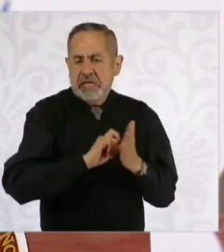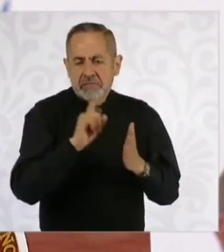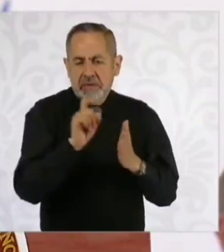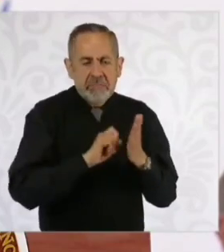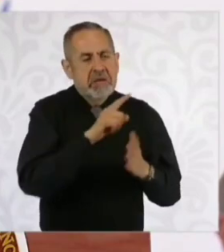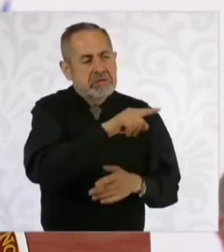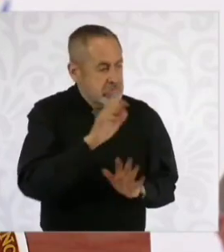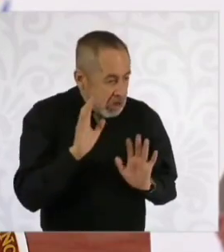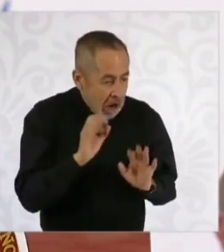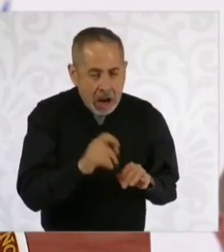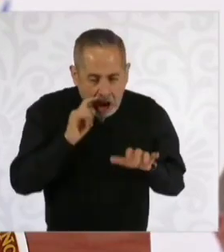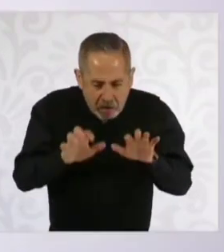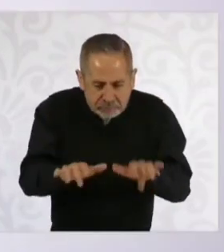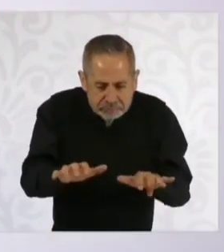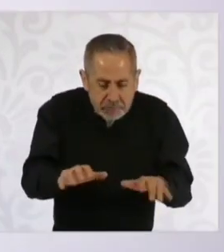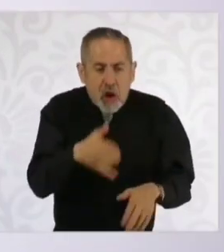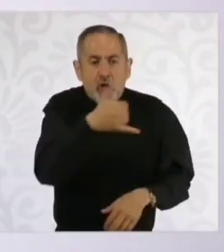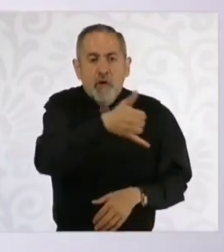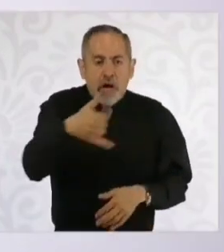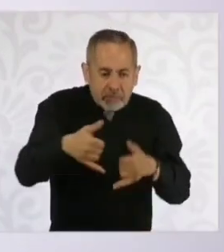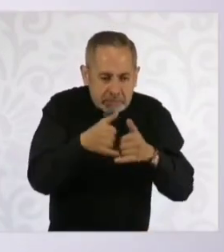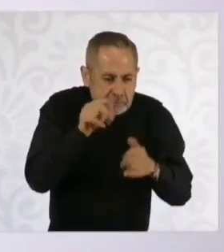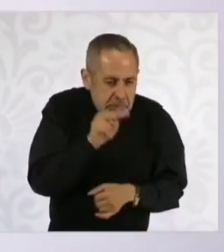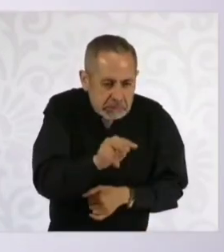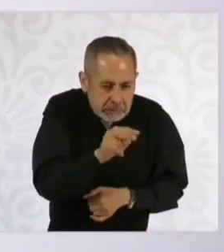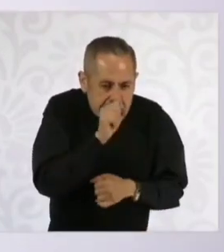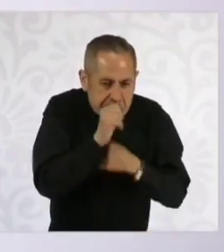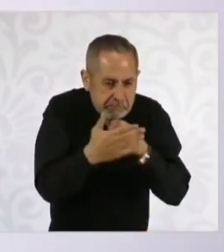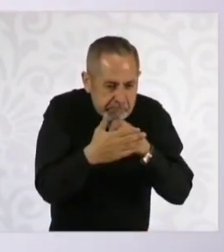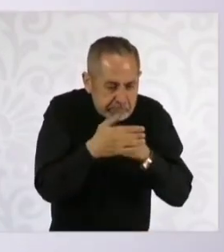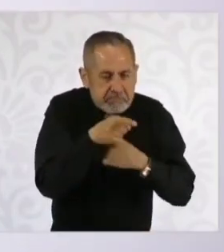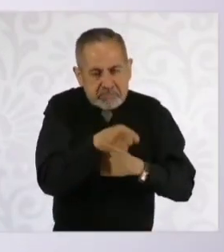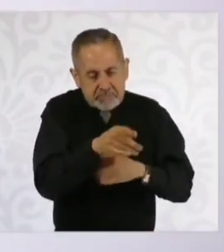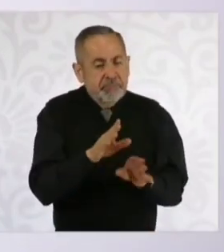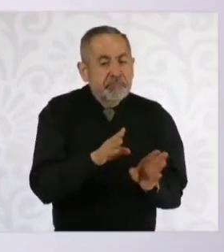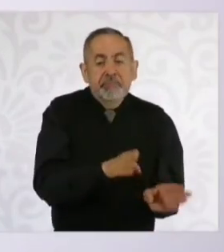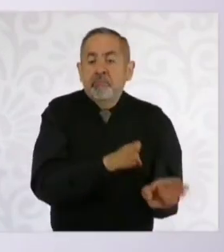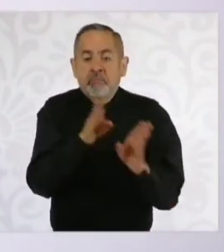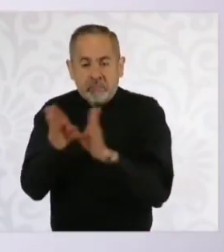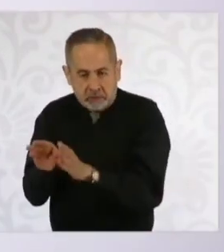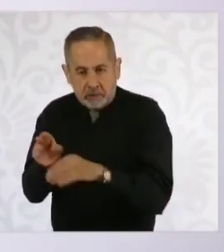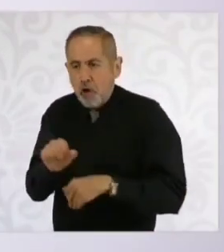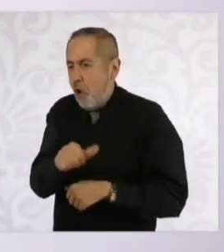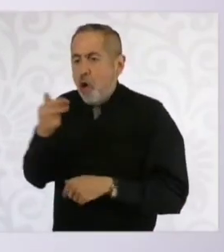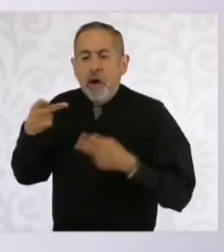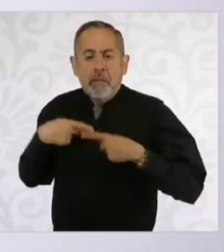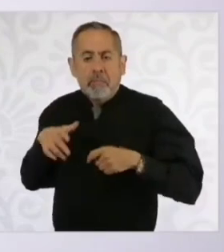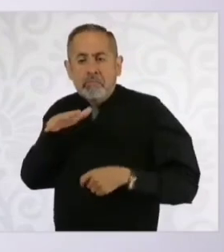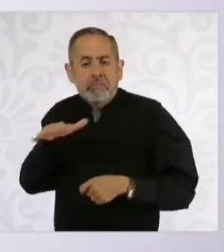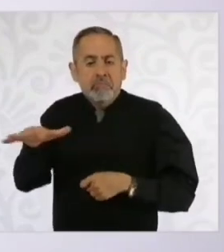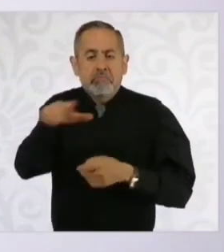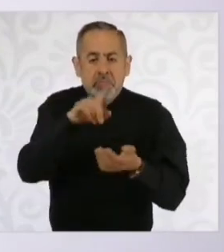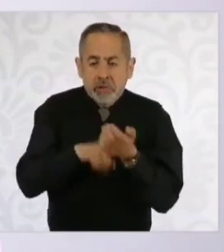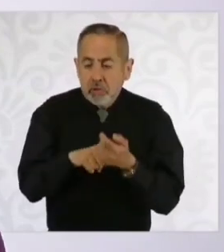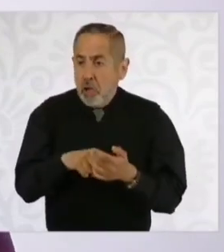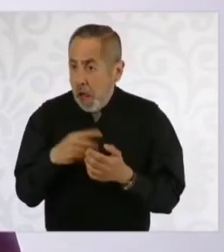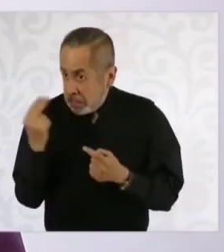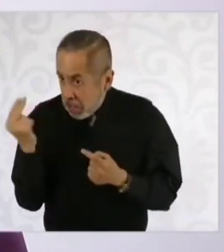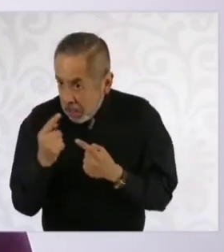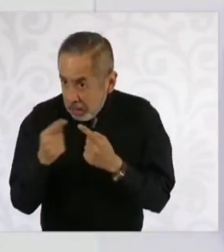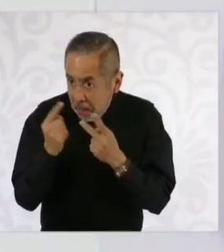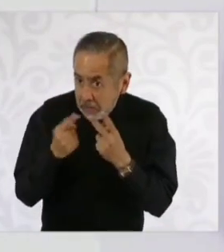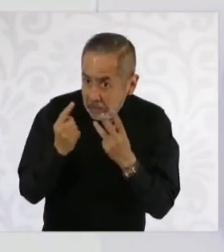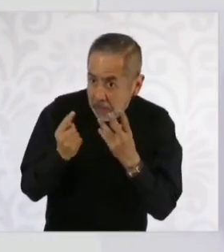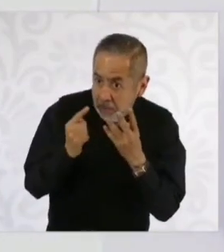la página de internet del Infonavit. Y por otro lado, a todos y todas las que cumplen los requisitos